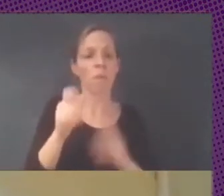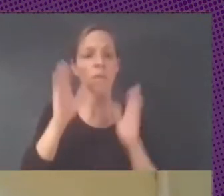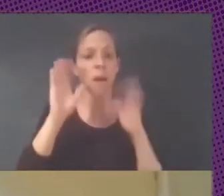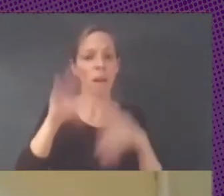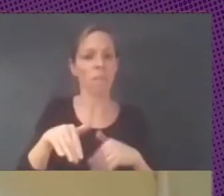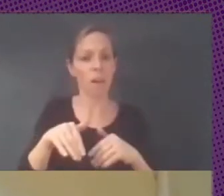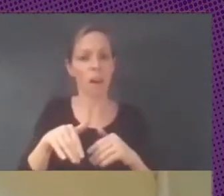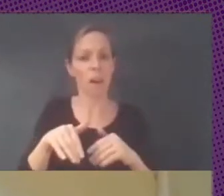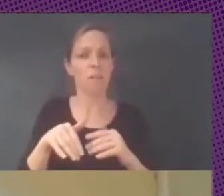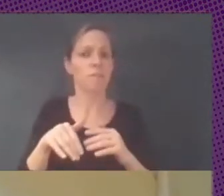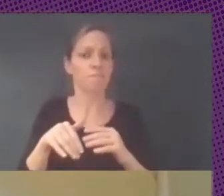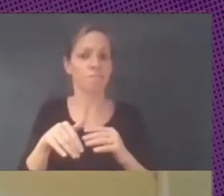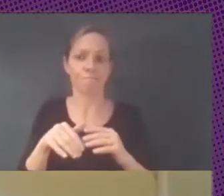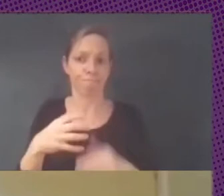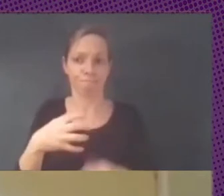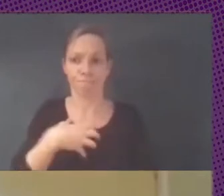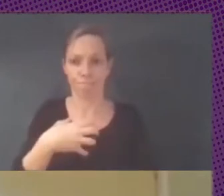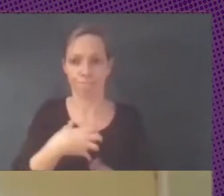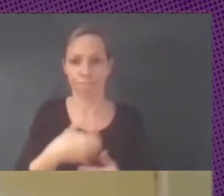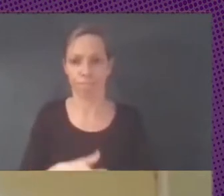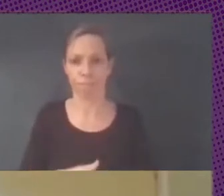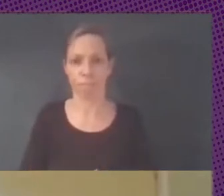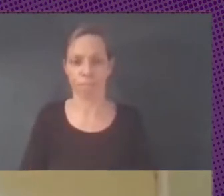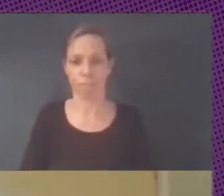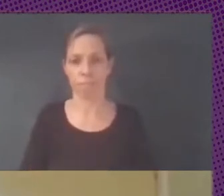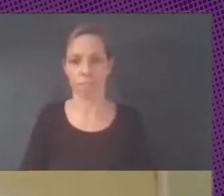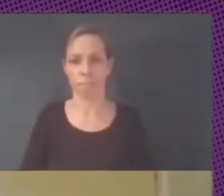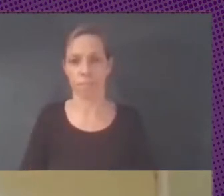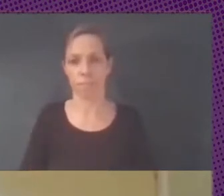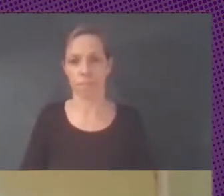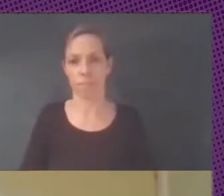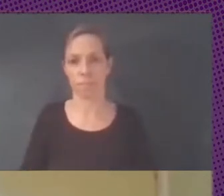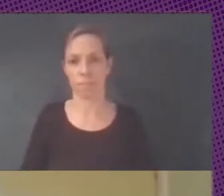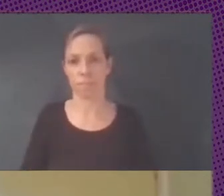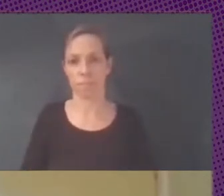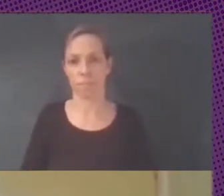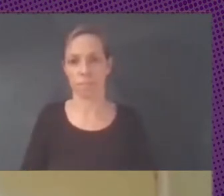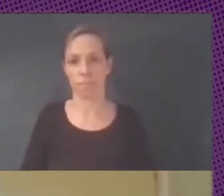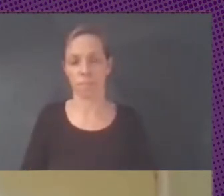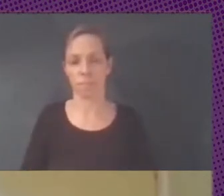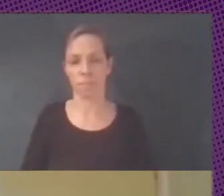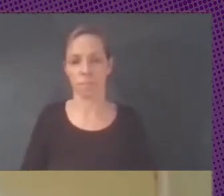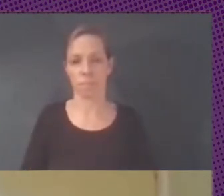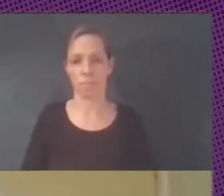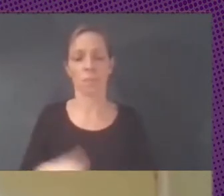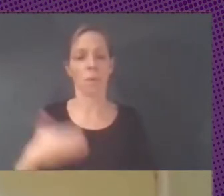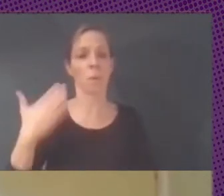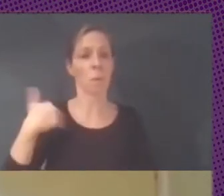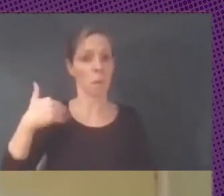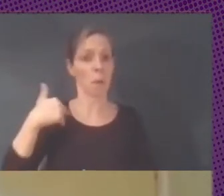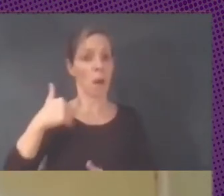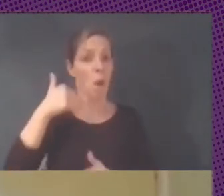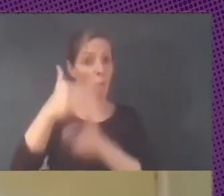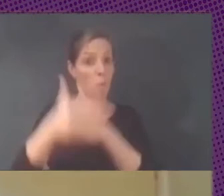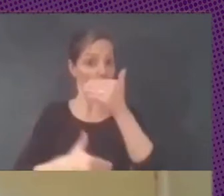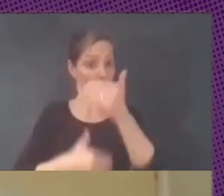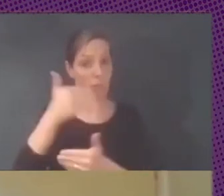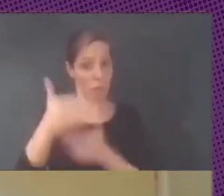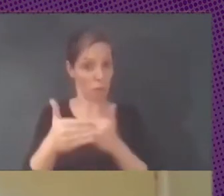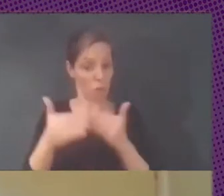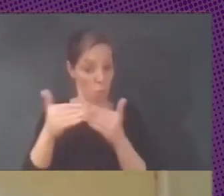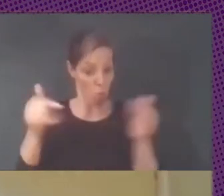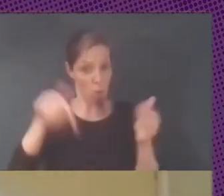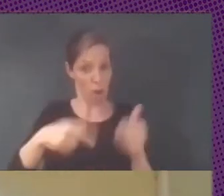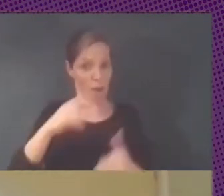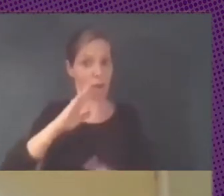yo me recuerdo que cuando empezamos el proceso de adopción en Brasil muchos decían no